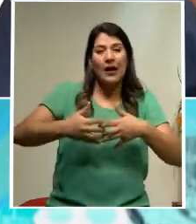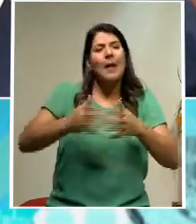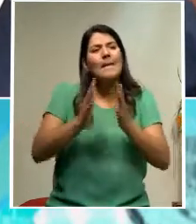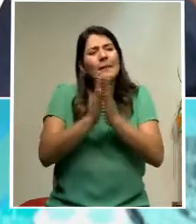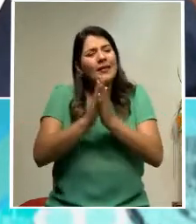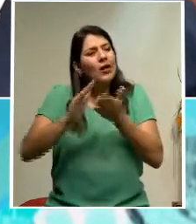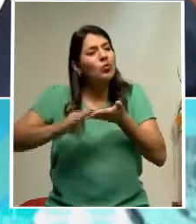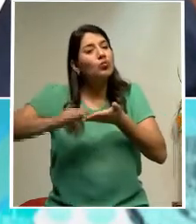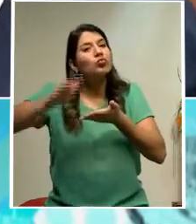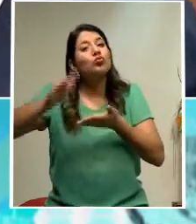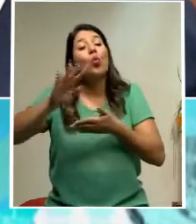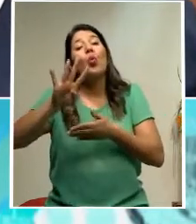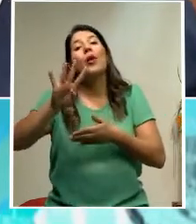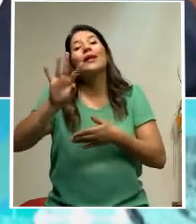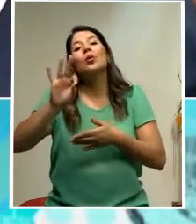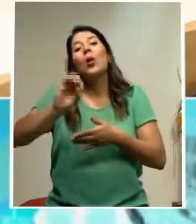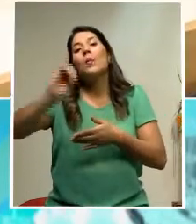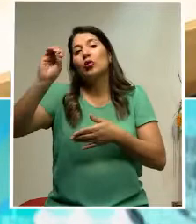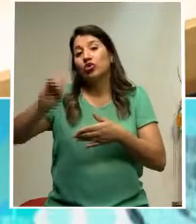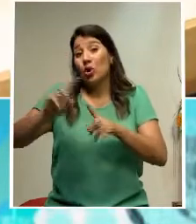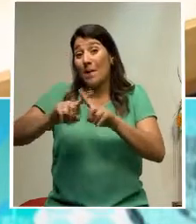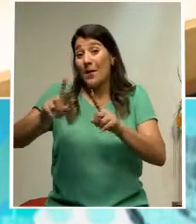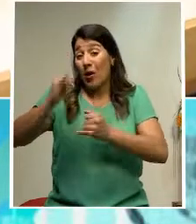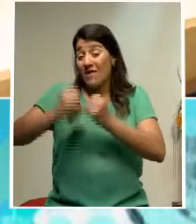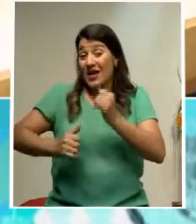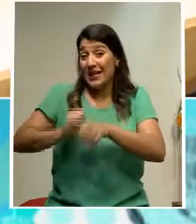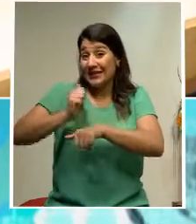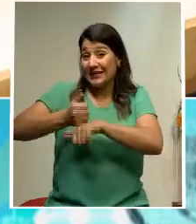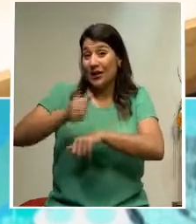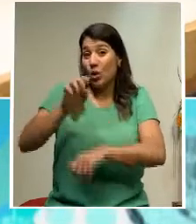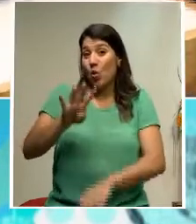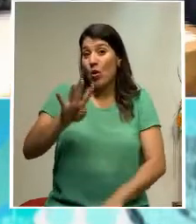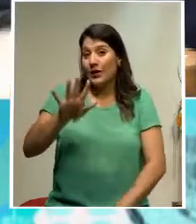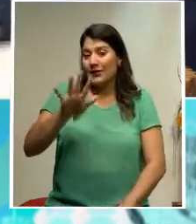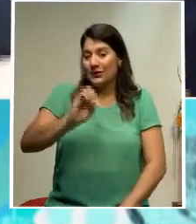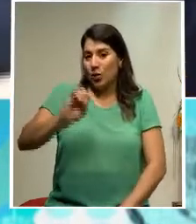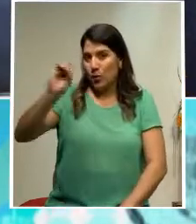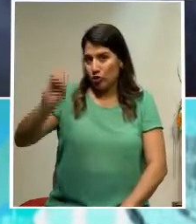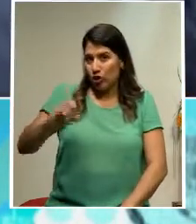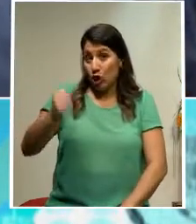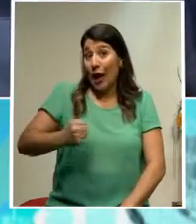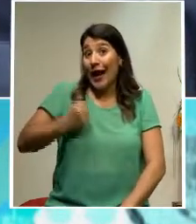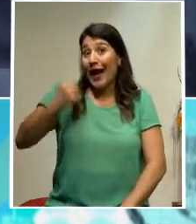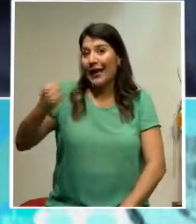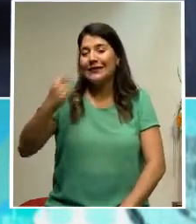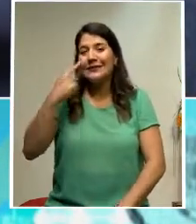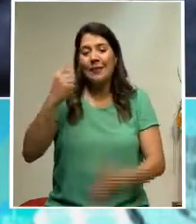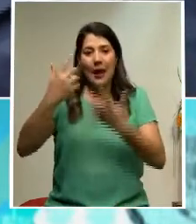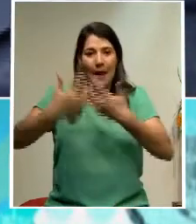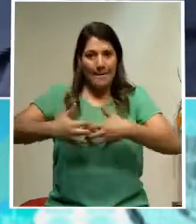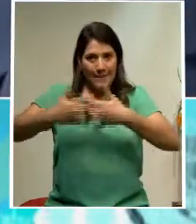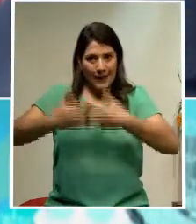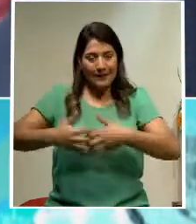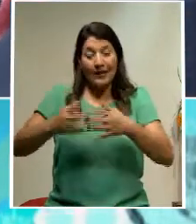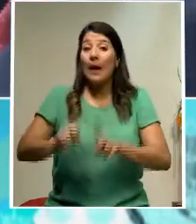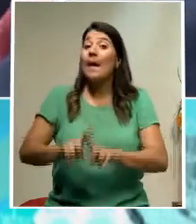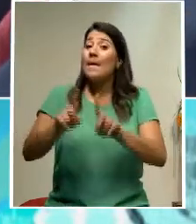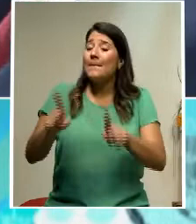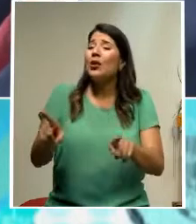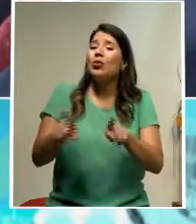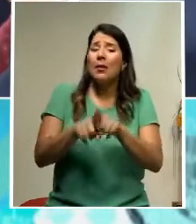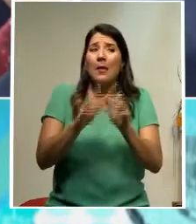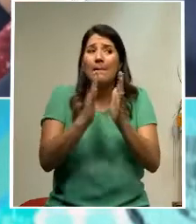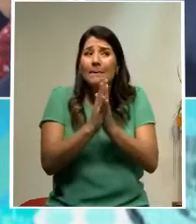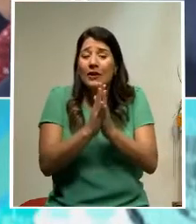fuera del 49% sin embargo al final quedó del 45%. Pero además también solicitaban que se interpusiera también un 5